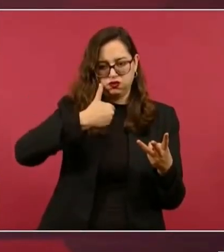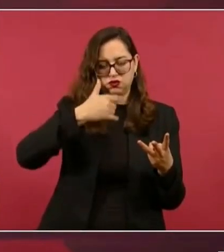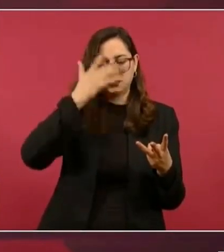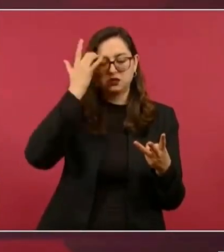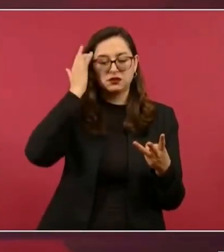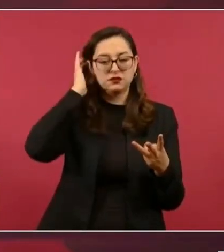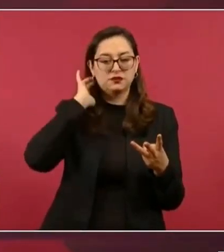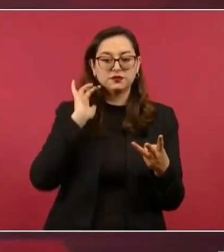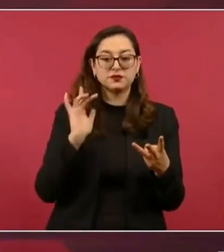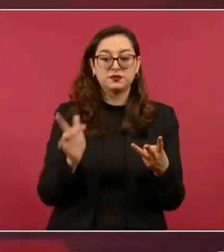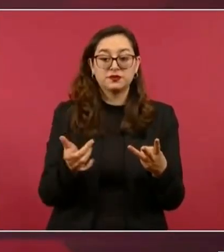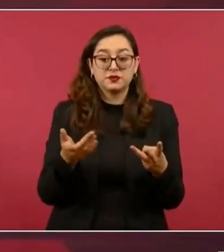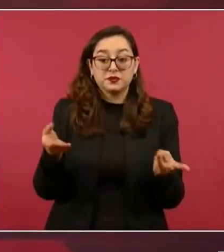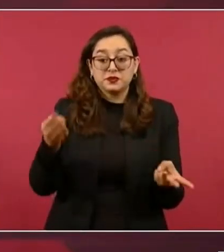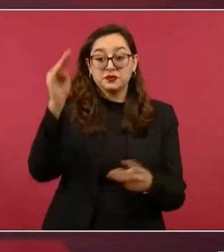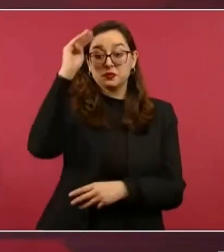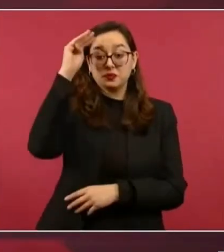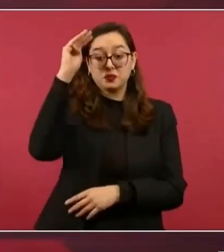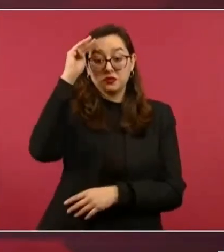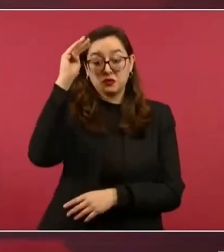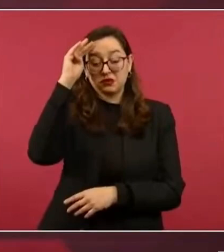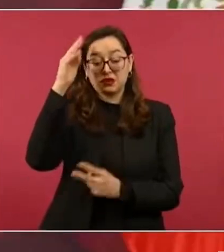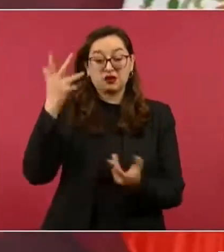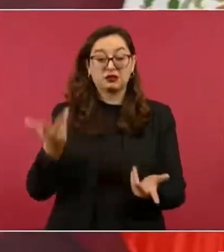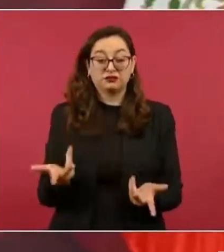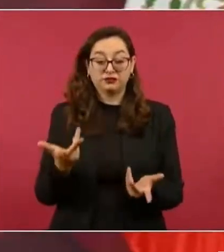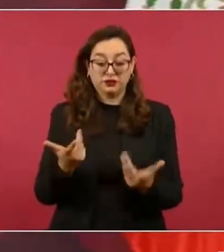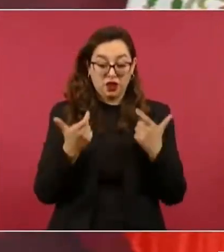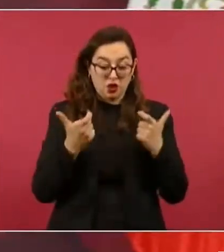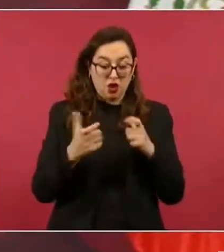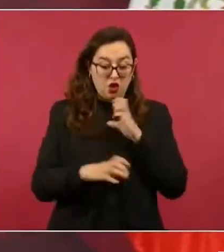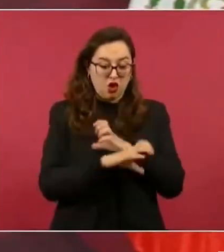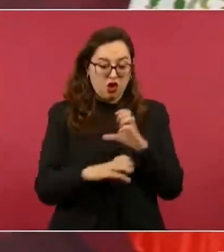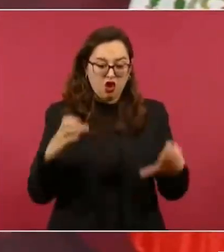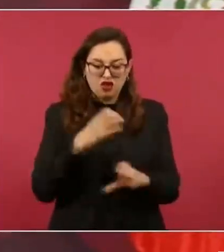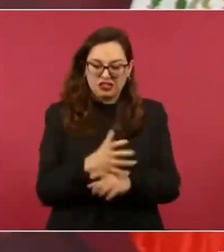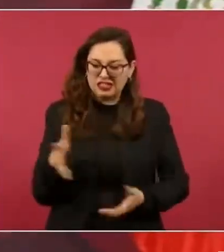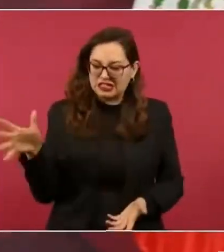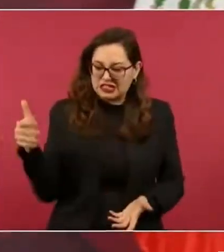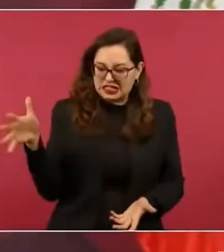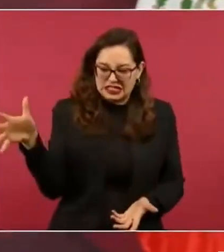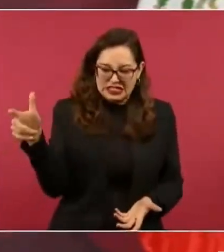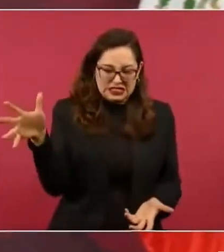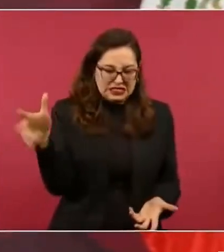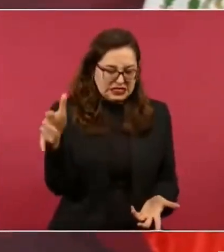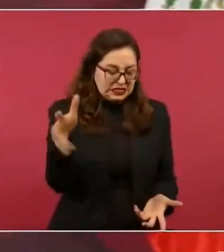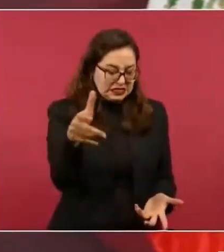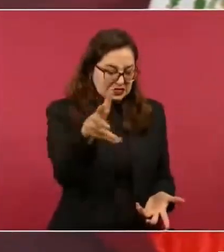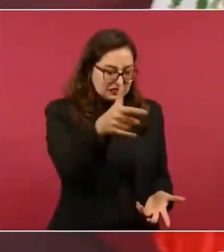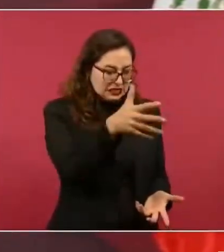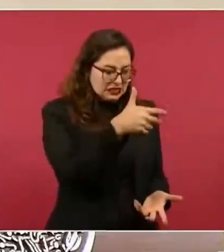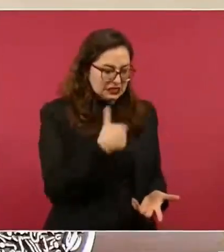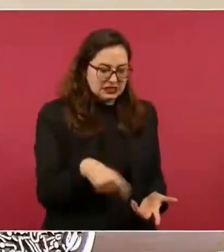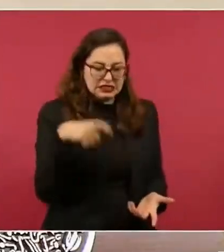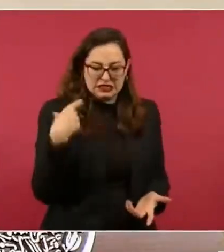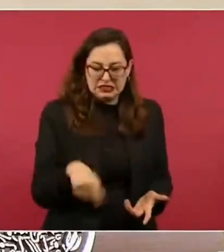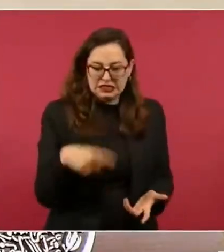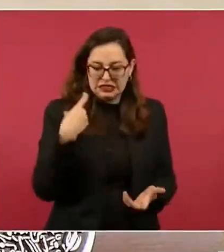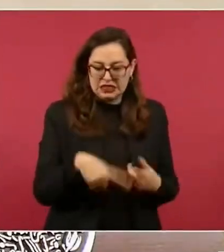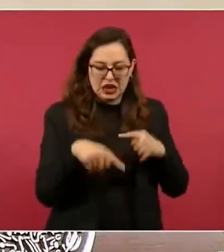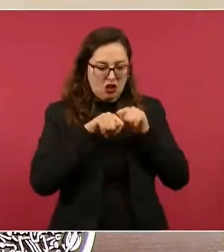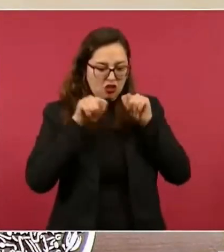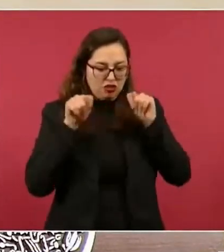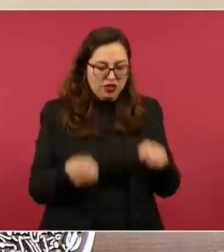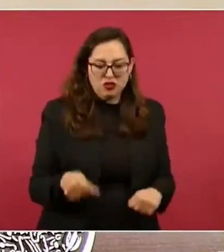Y se piensa que la felicidad es acumular bienes materiales y dinero y títulos y